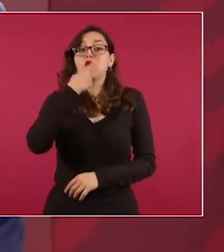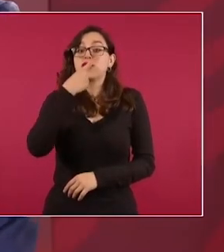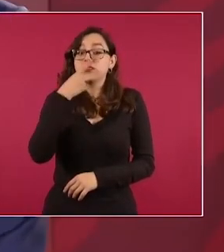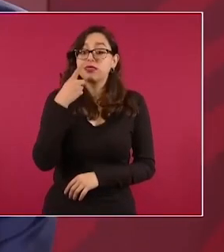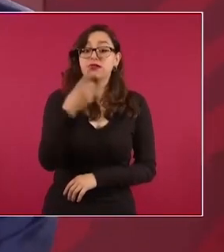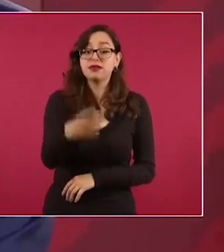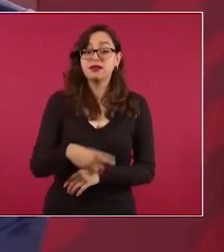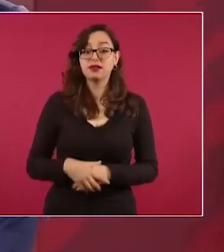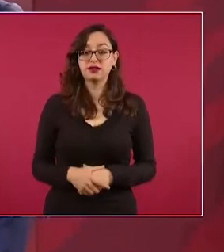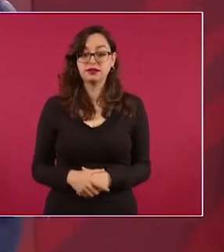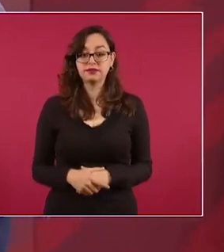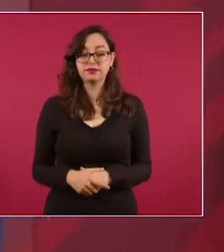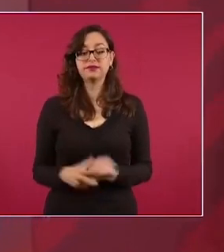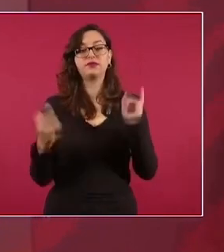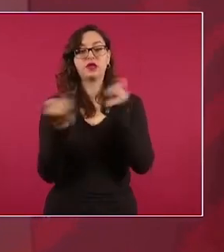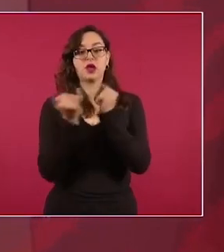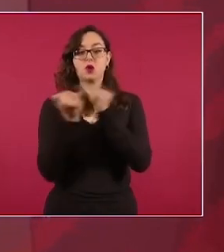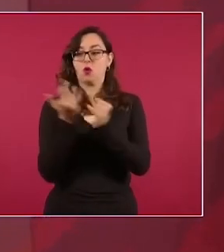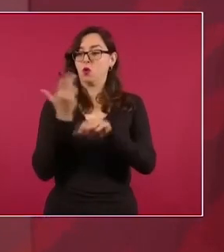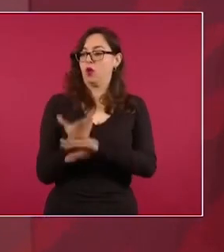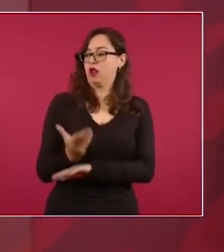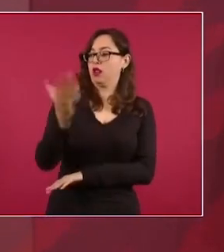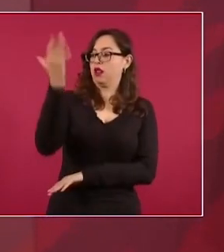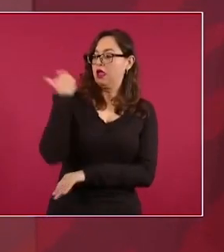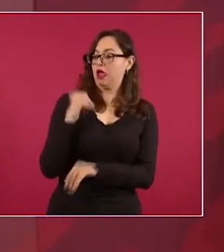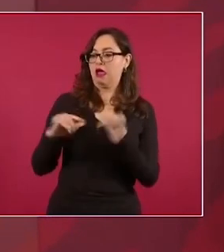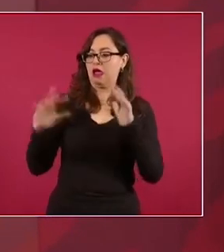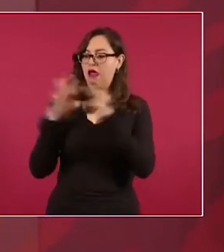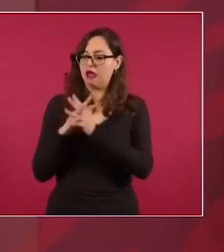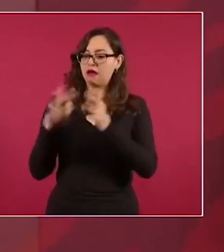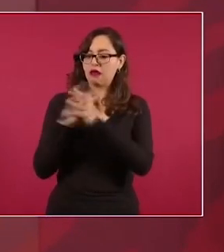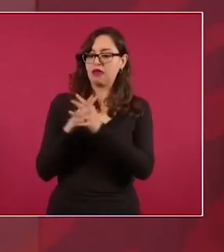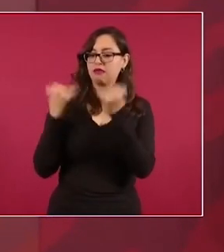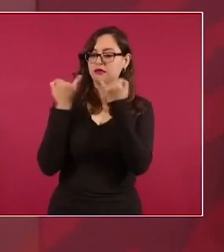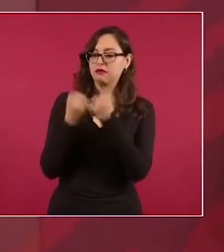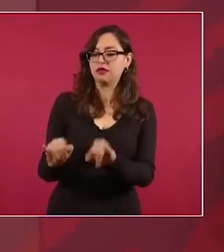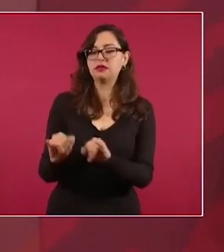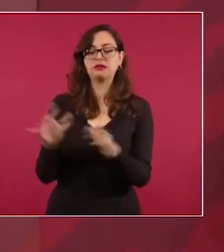igual que la independencia, que la reforma, que la revolución,